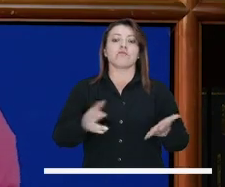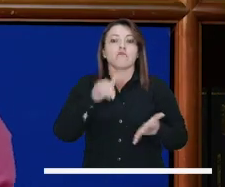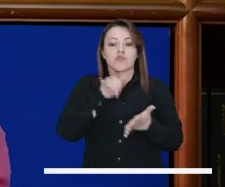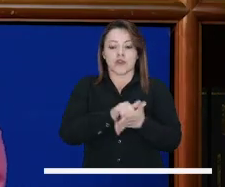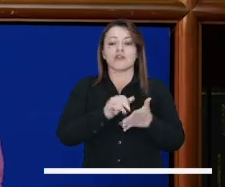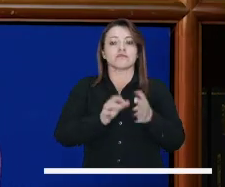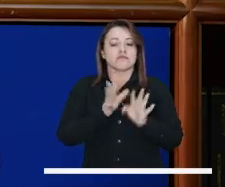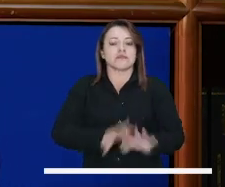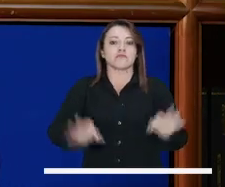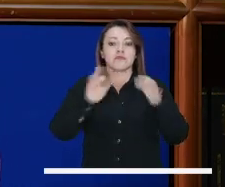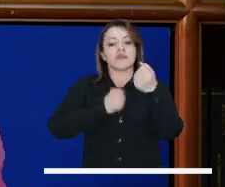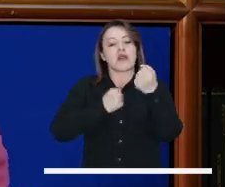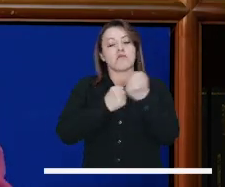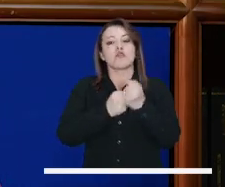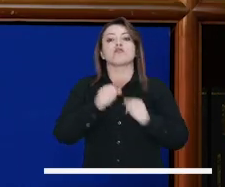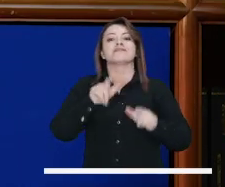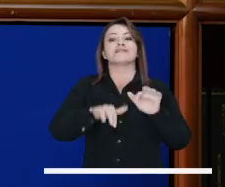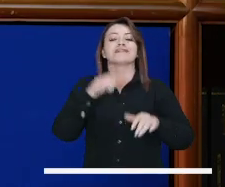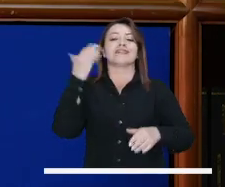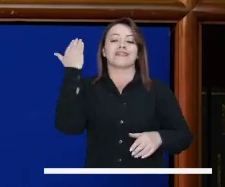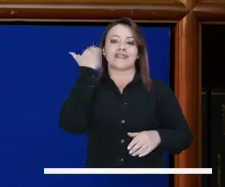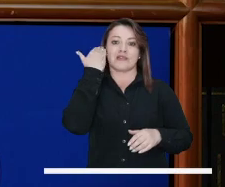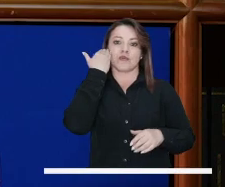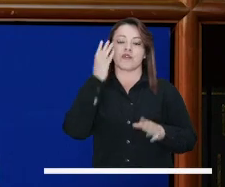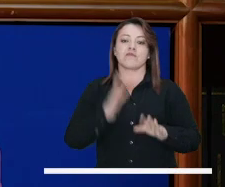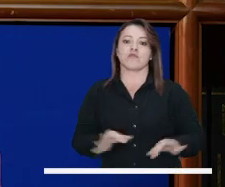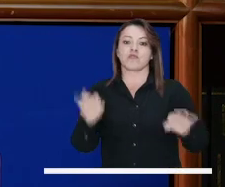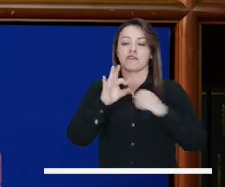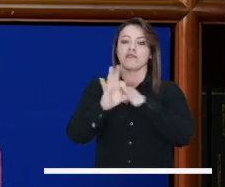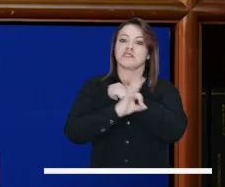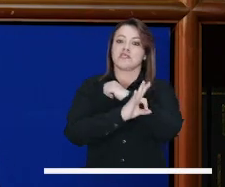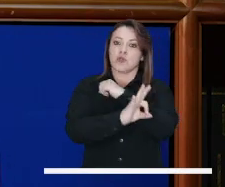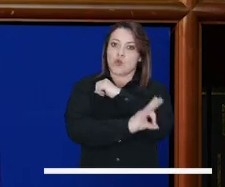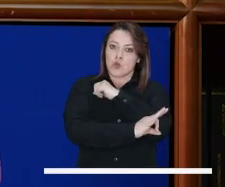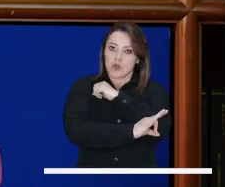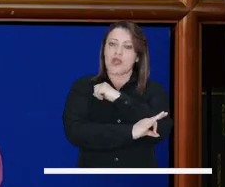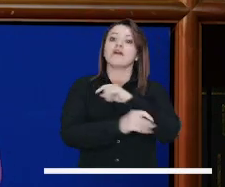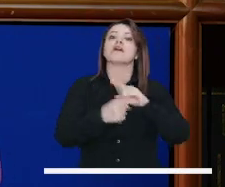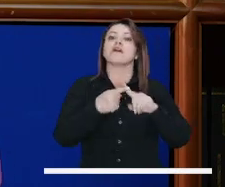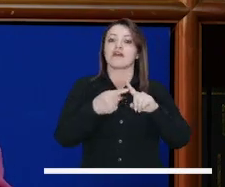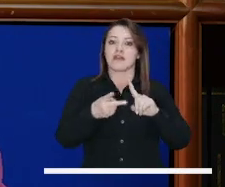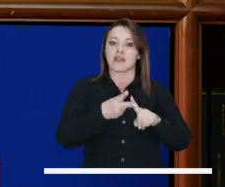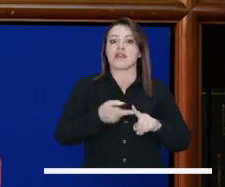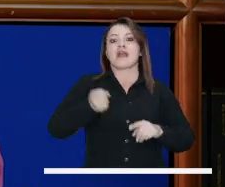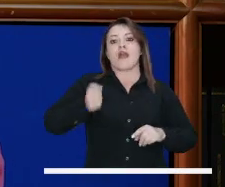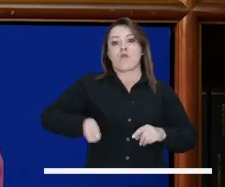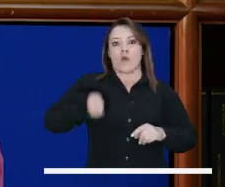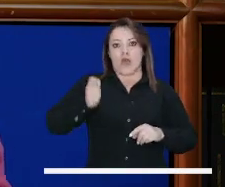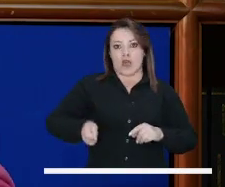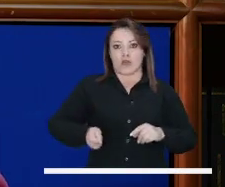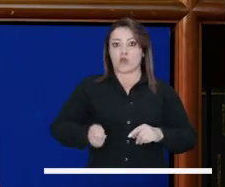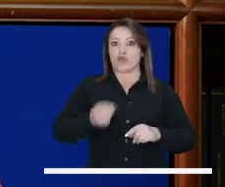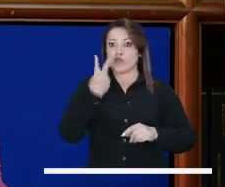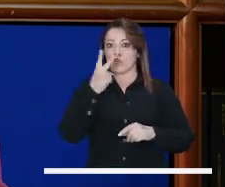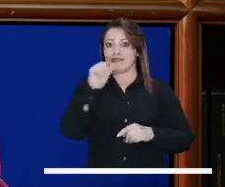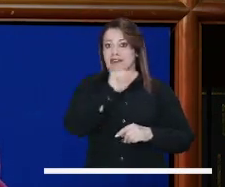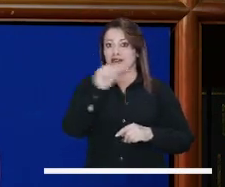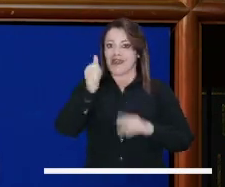un apoyo jurídico. Por eso es tan importante el apoyo que presta la Secretaría de la Mujer, que es una dupla.